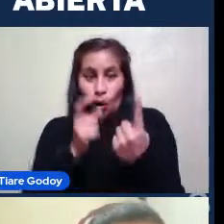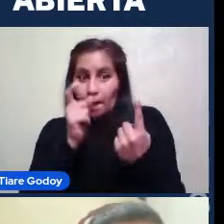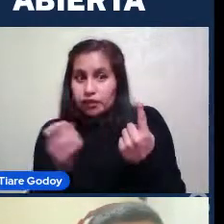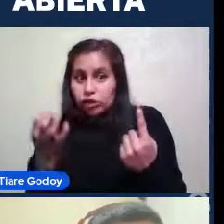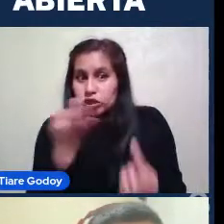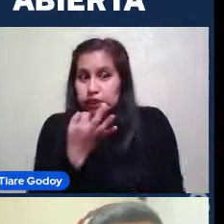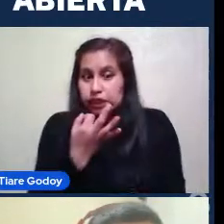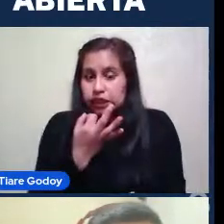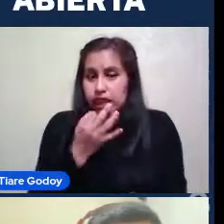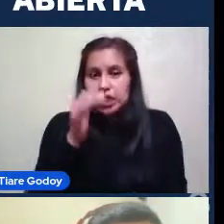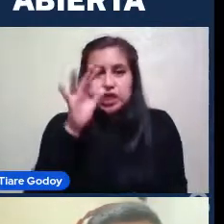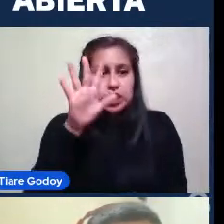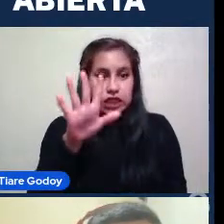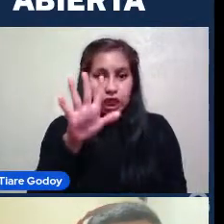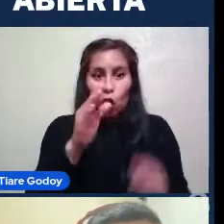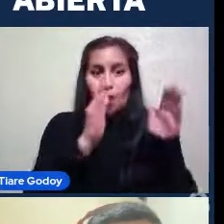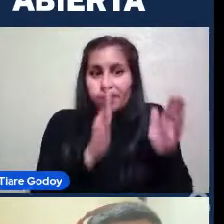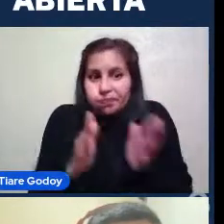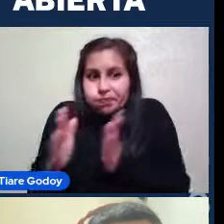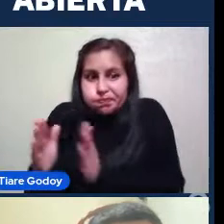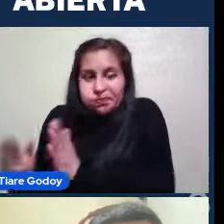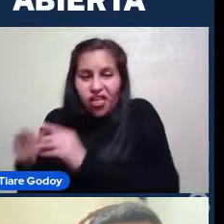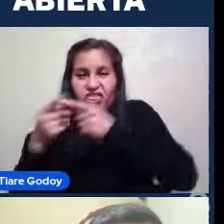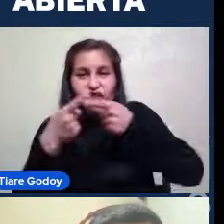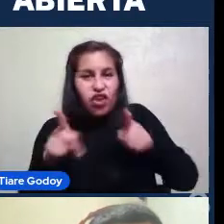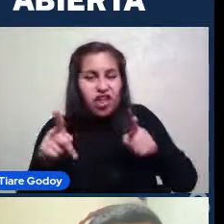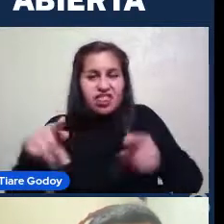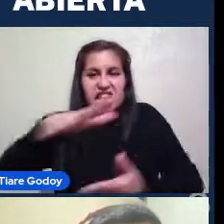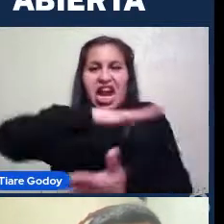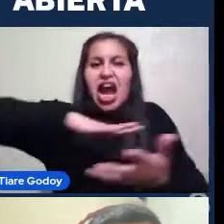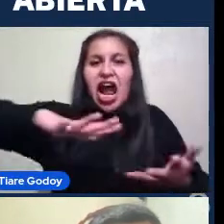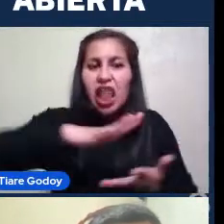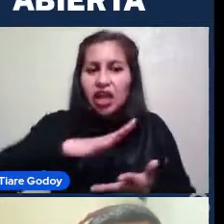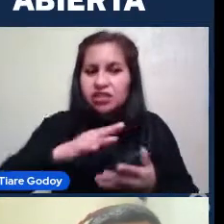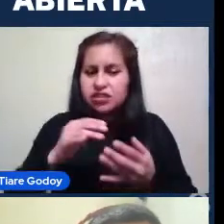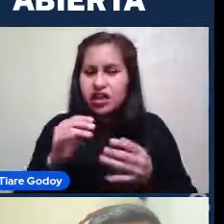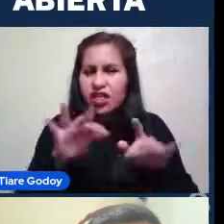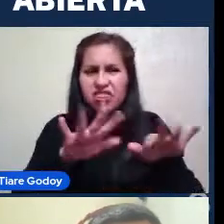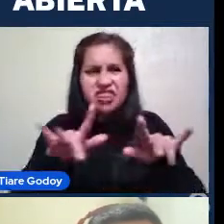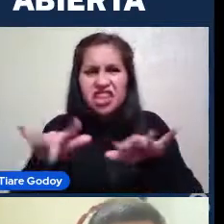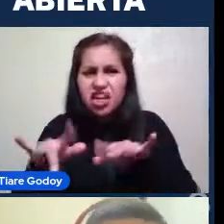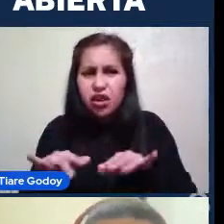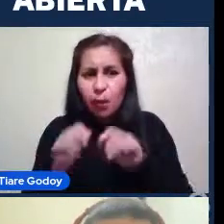Si nos puede Describir Brevemente Cuáles son Sería ideal